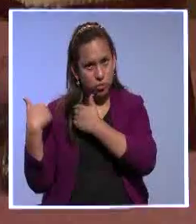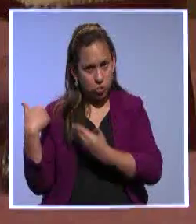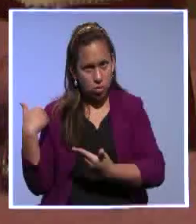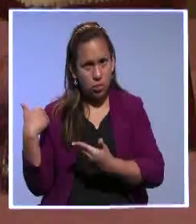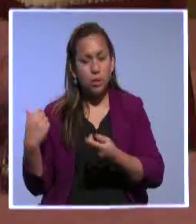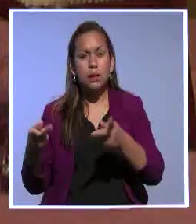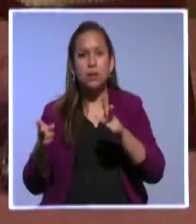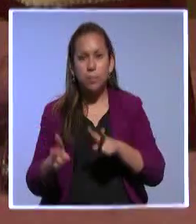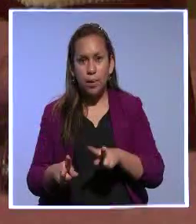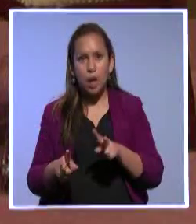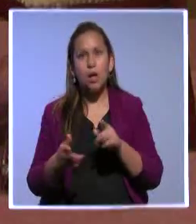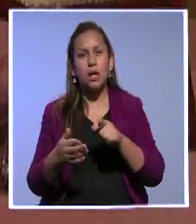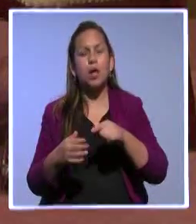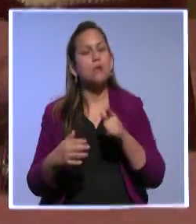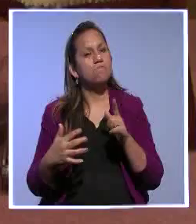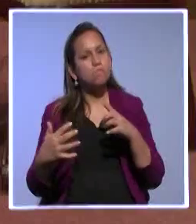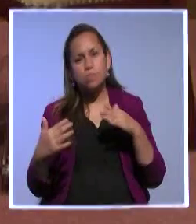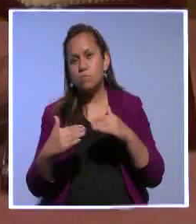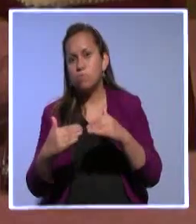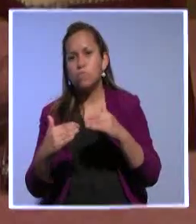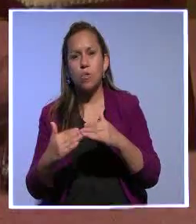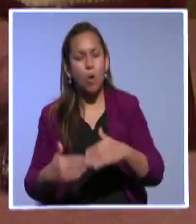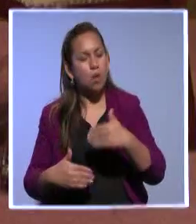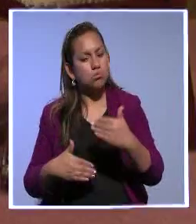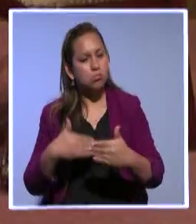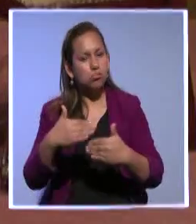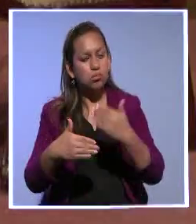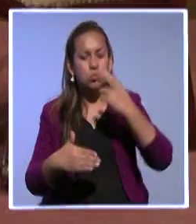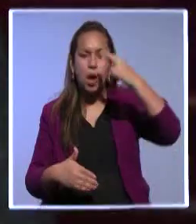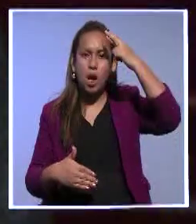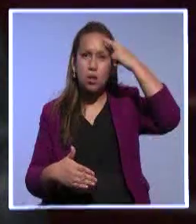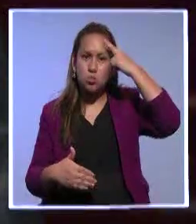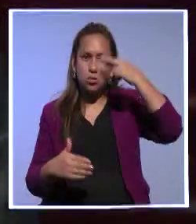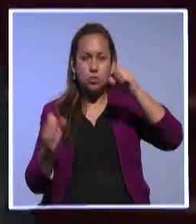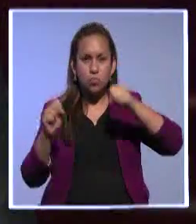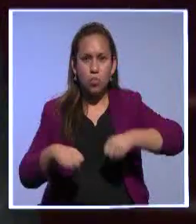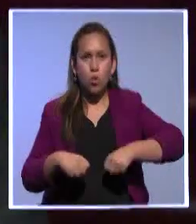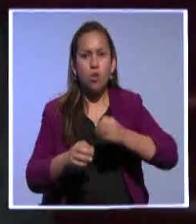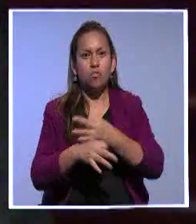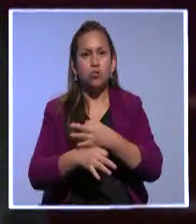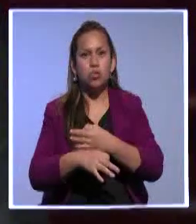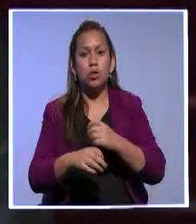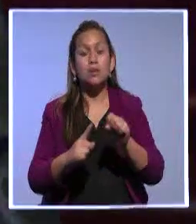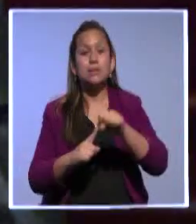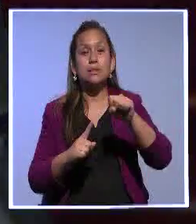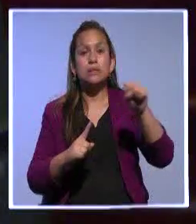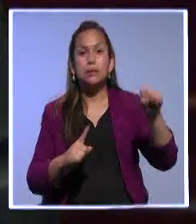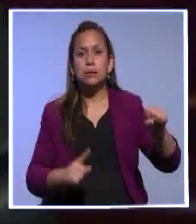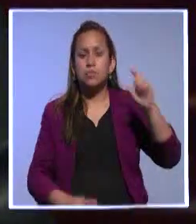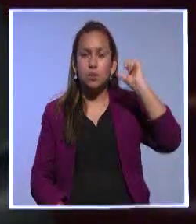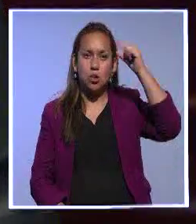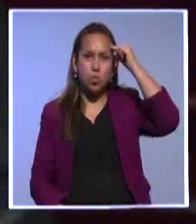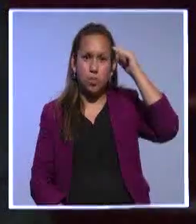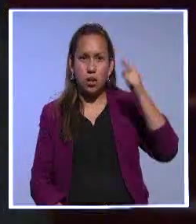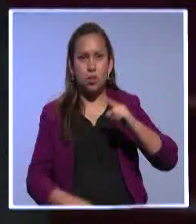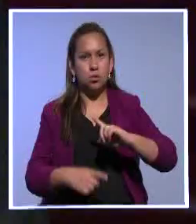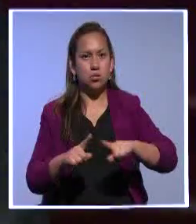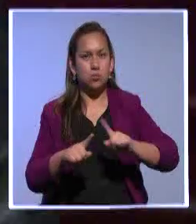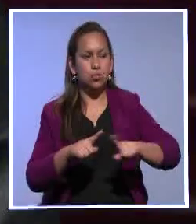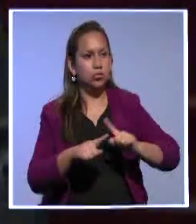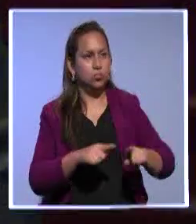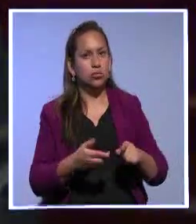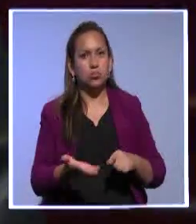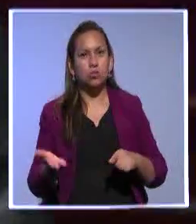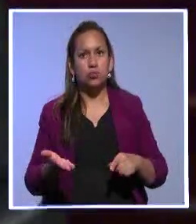sistemático, coherente, en función de darle funcionamiento a un sistema de gobierno y a una serie de estructuras e instituciones